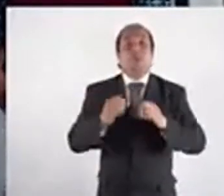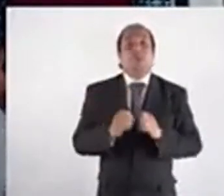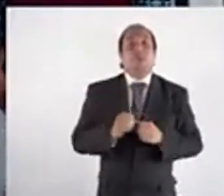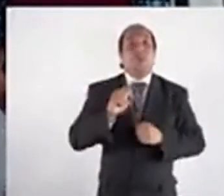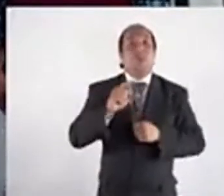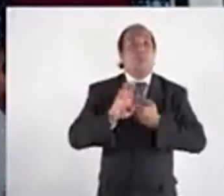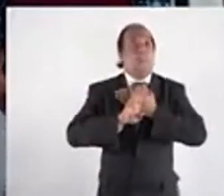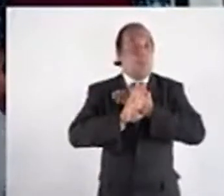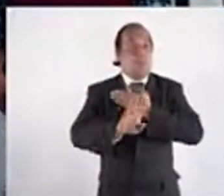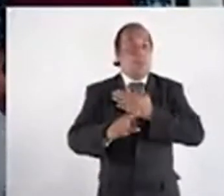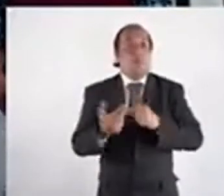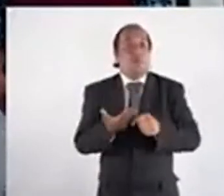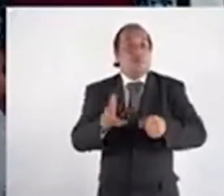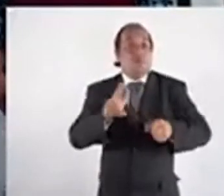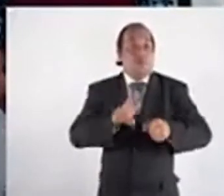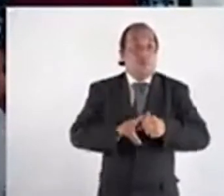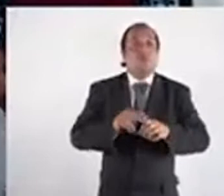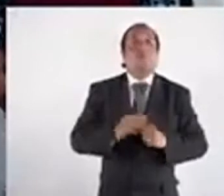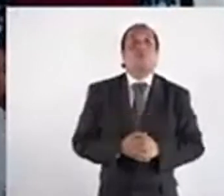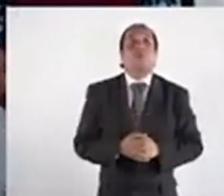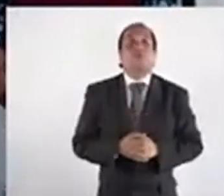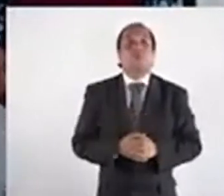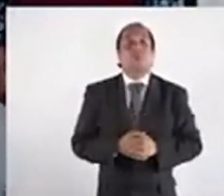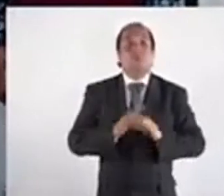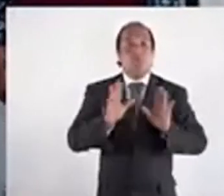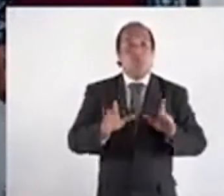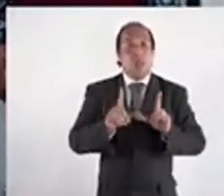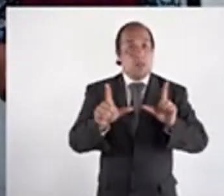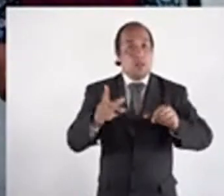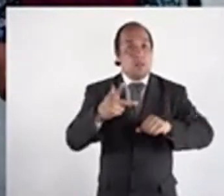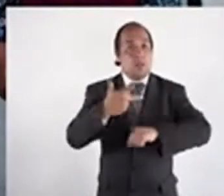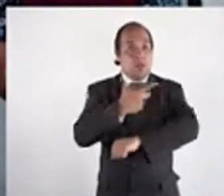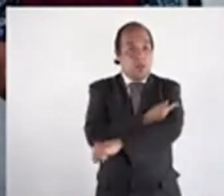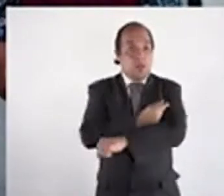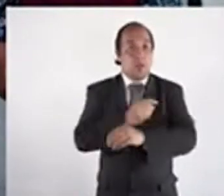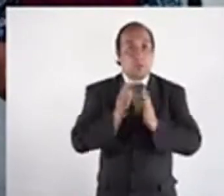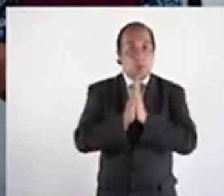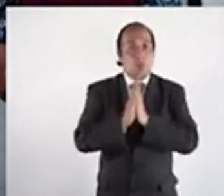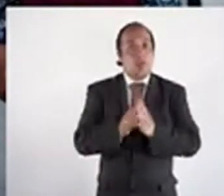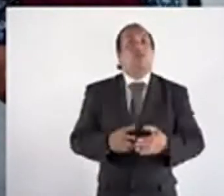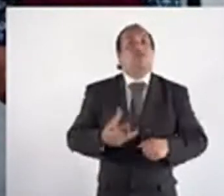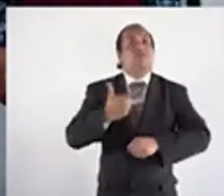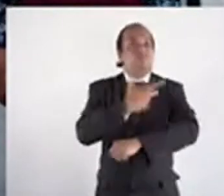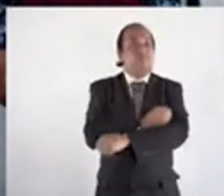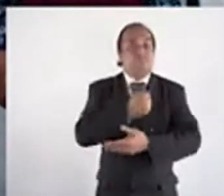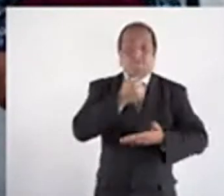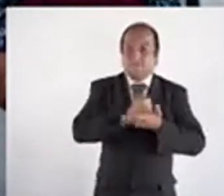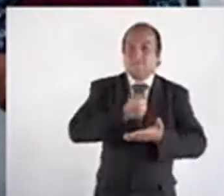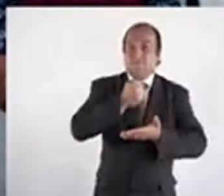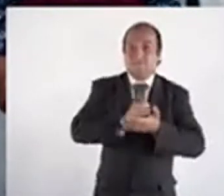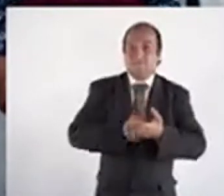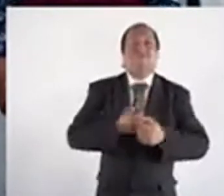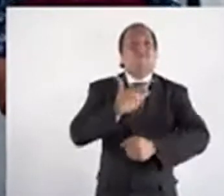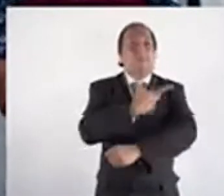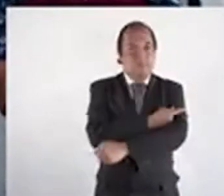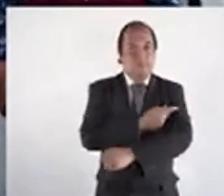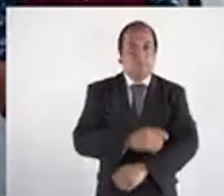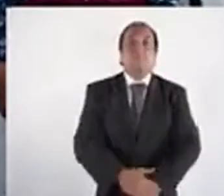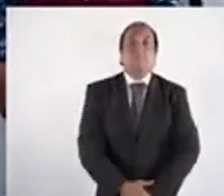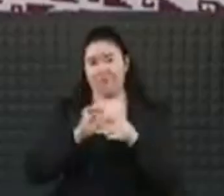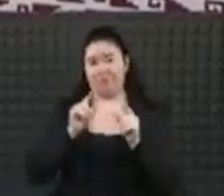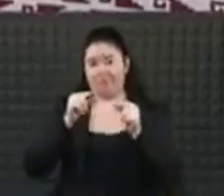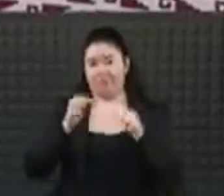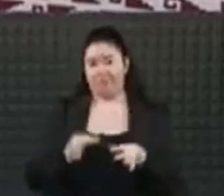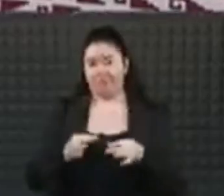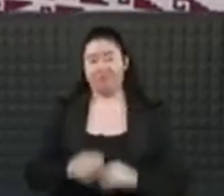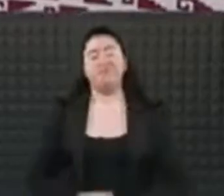contagios y evitar hospitalizaciones. Y en el caso de que ya les toque la vacuna, por favor, vacúnense, vacúnense, vacúnense.